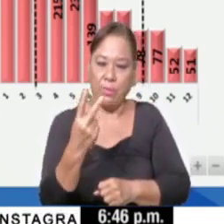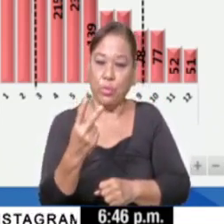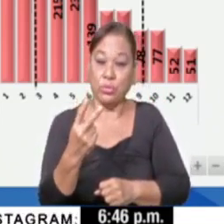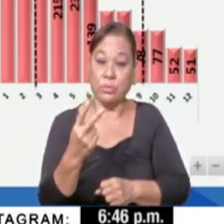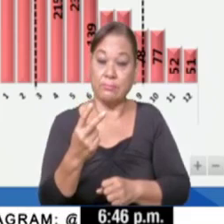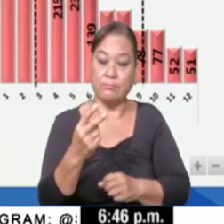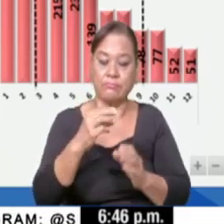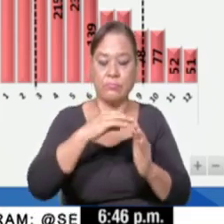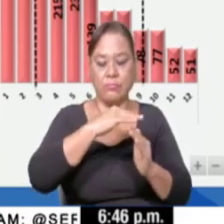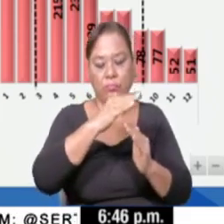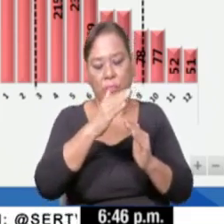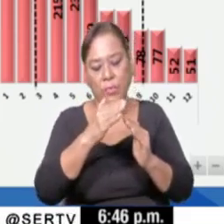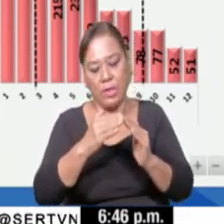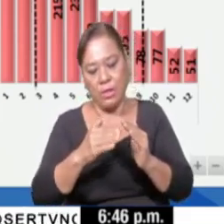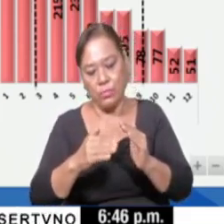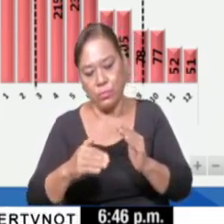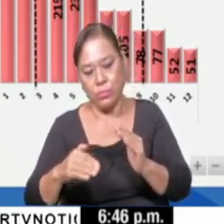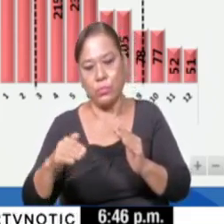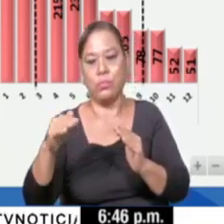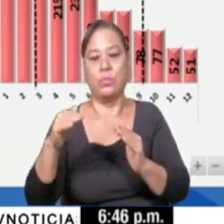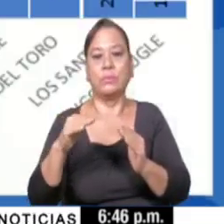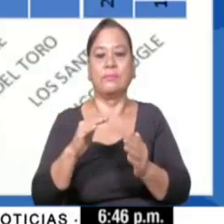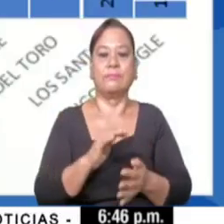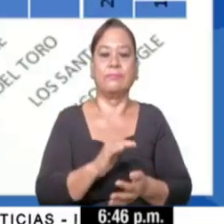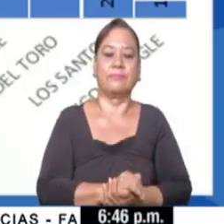mantenemos esta tendencia a la baja.